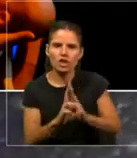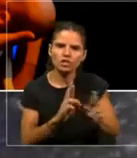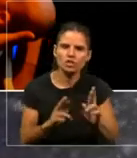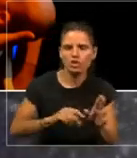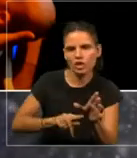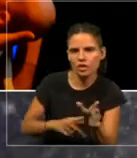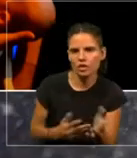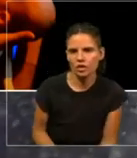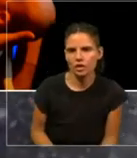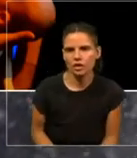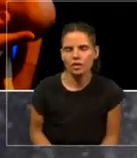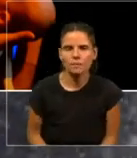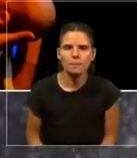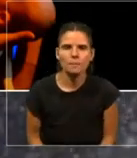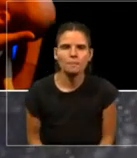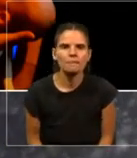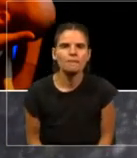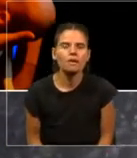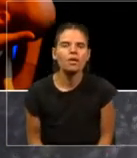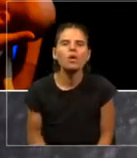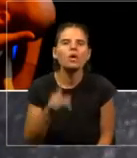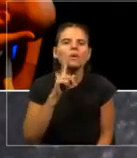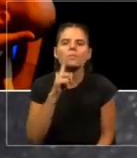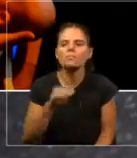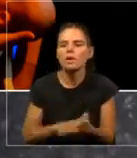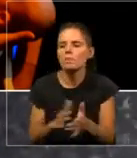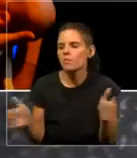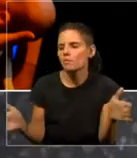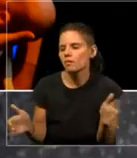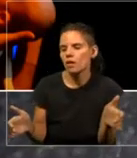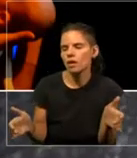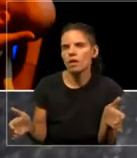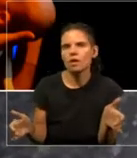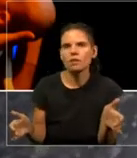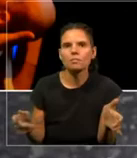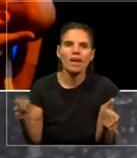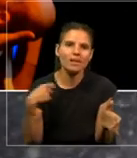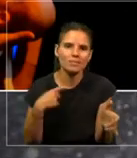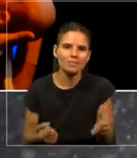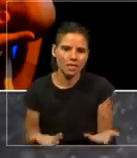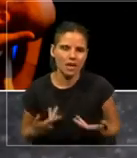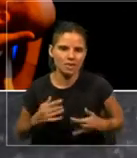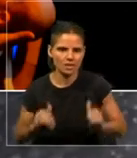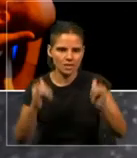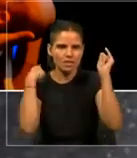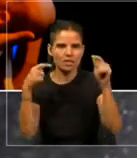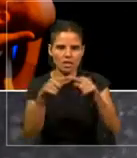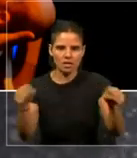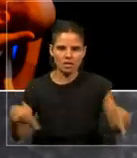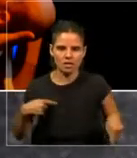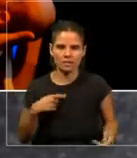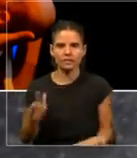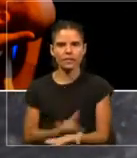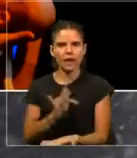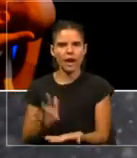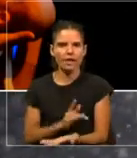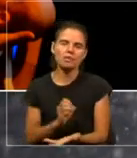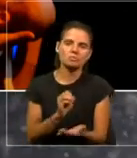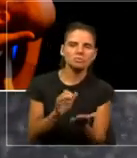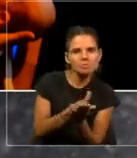algo de tecnología. ¿O quién no le dio al bebé para que se entretenga la tablet o el celular?